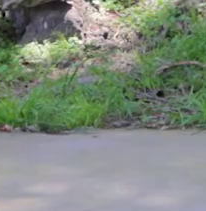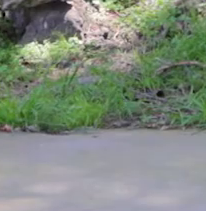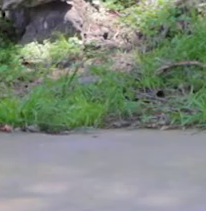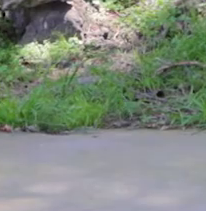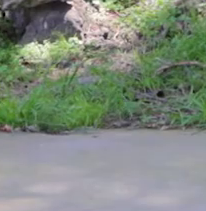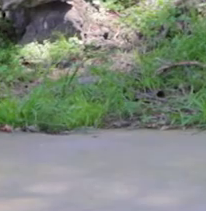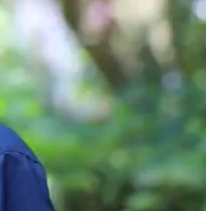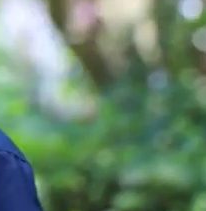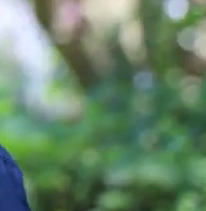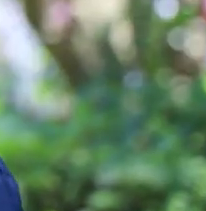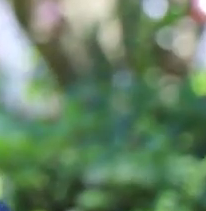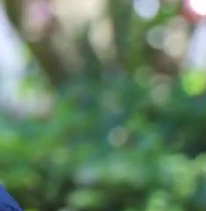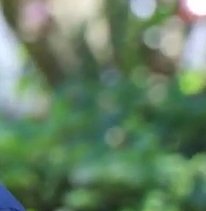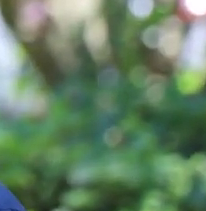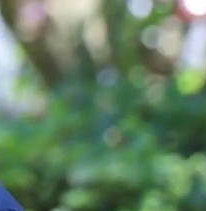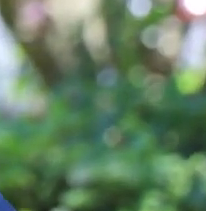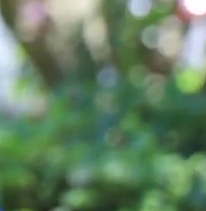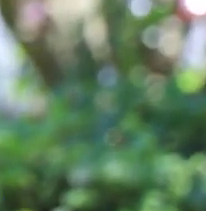Bien. Una más.